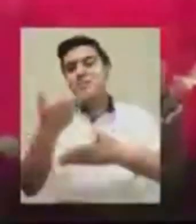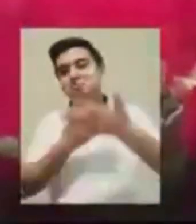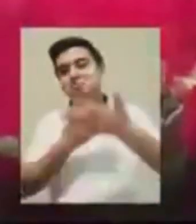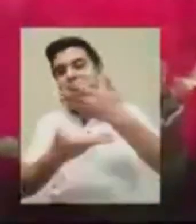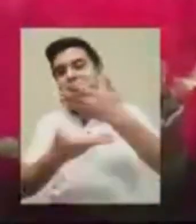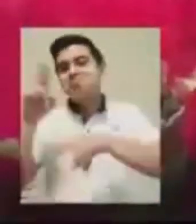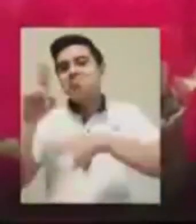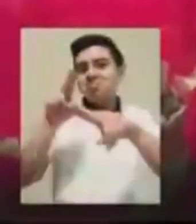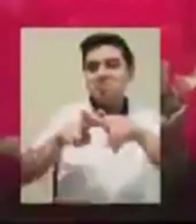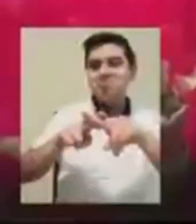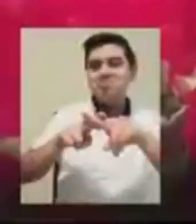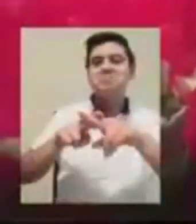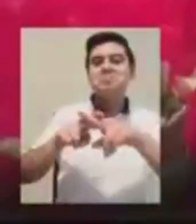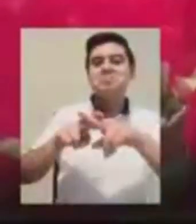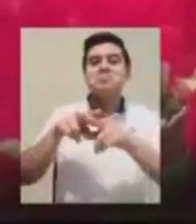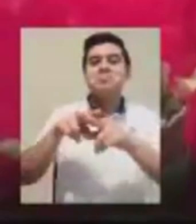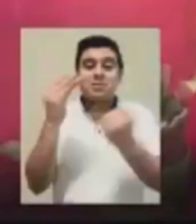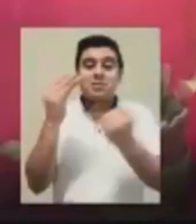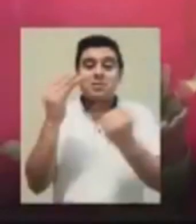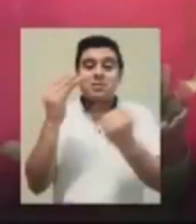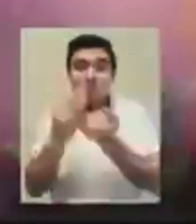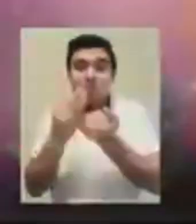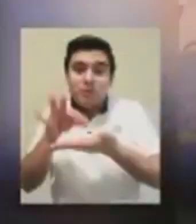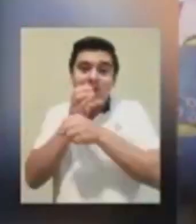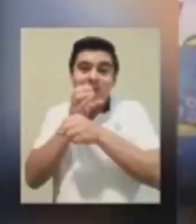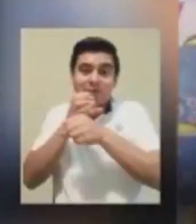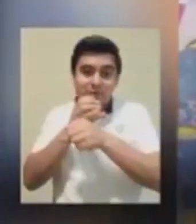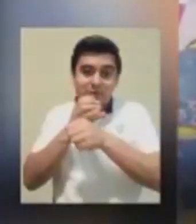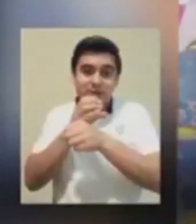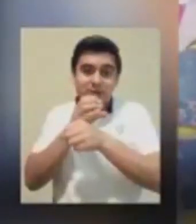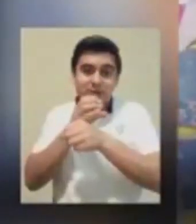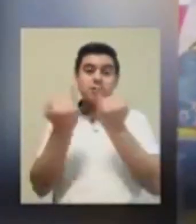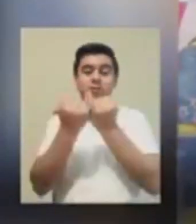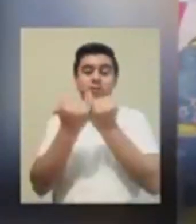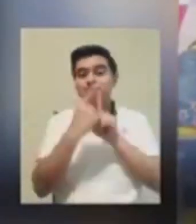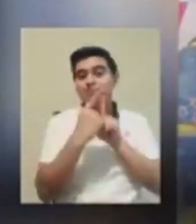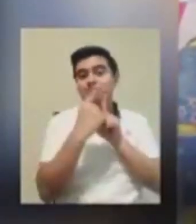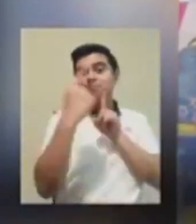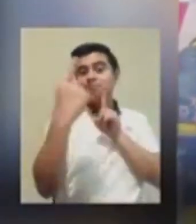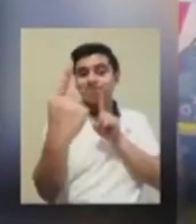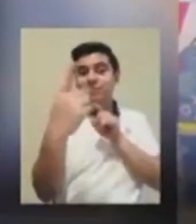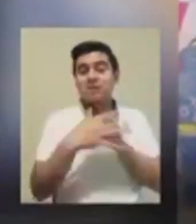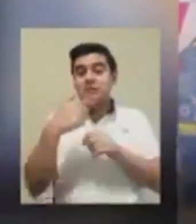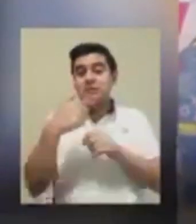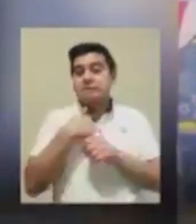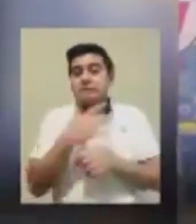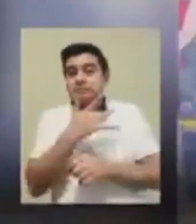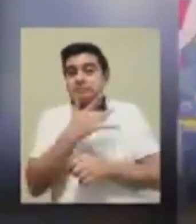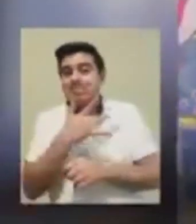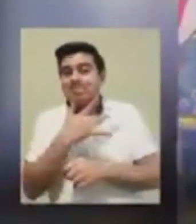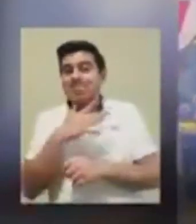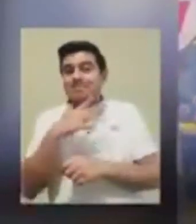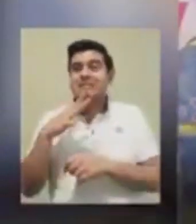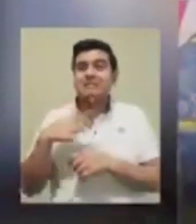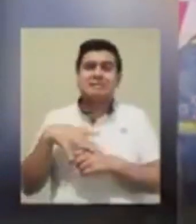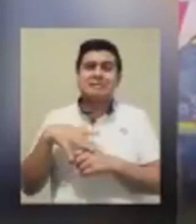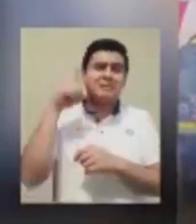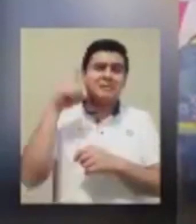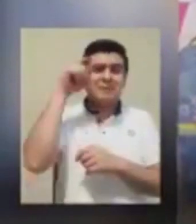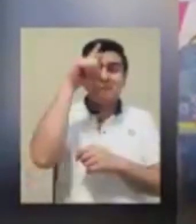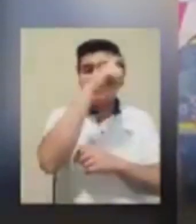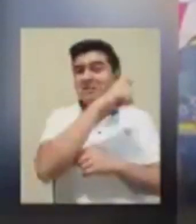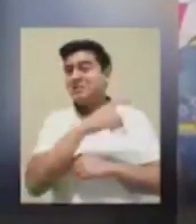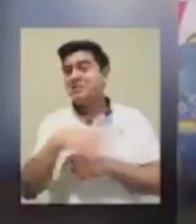allá afuera, tomarme un buen café. Respecto a la sana distancia por el COVID, pues me siento un poco estresado por